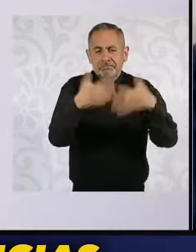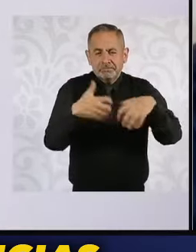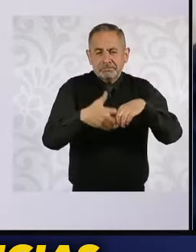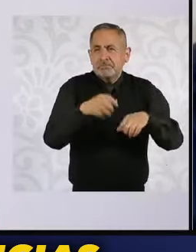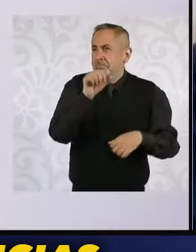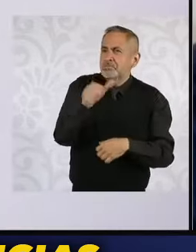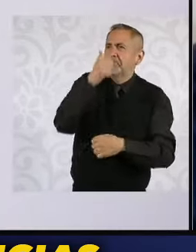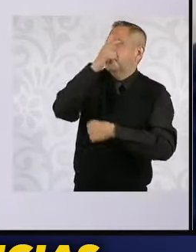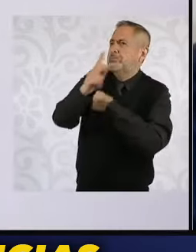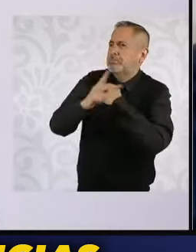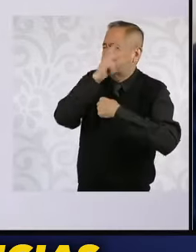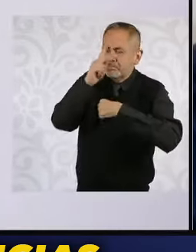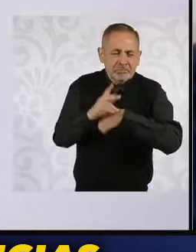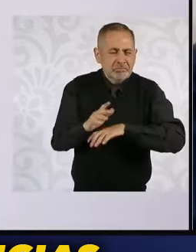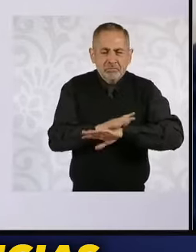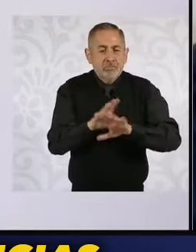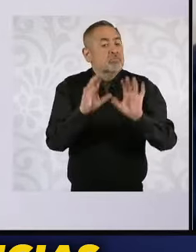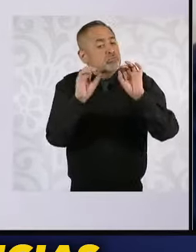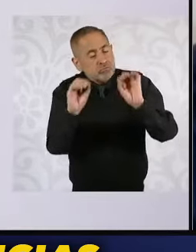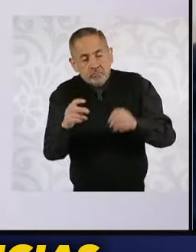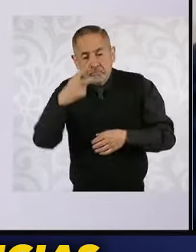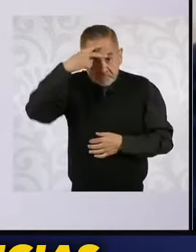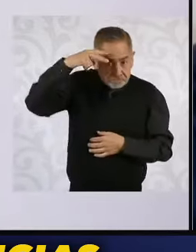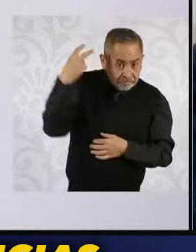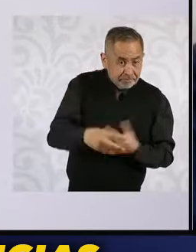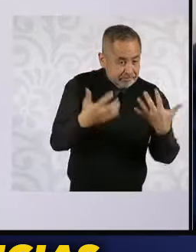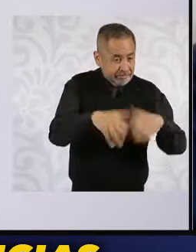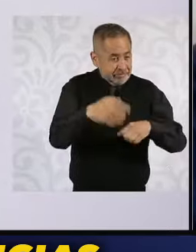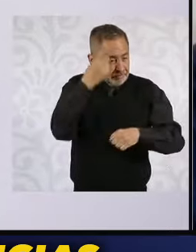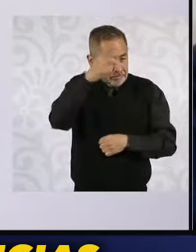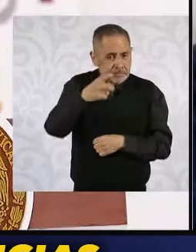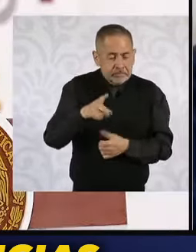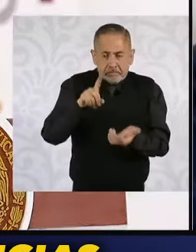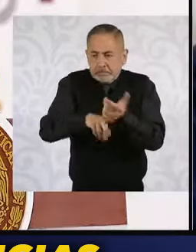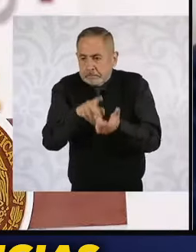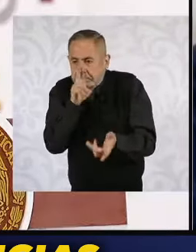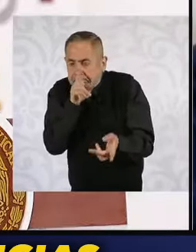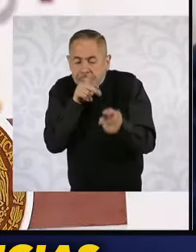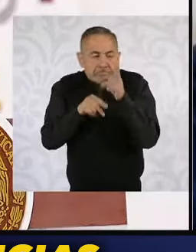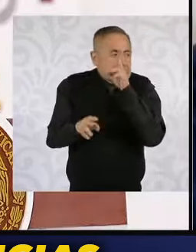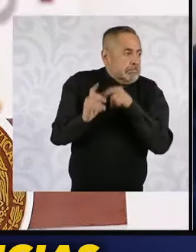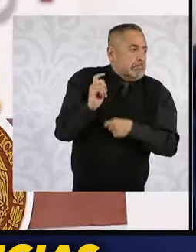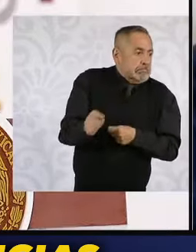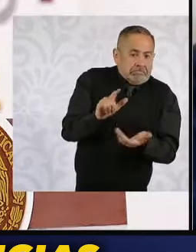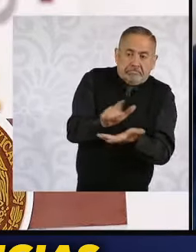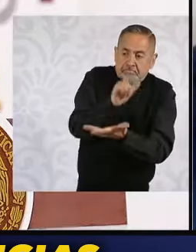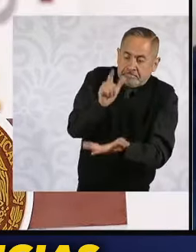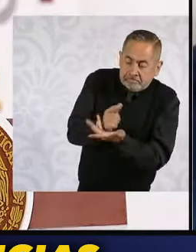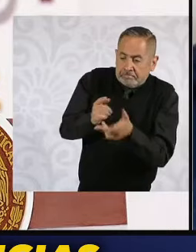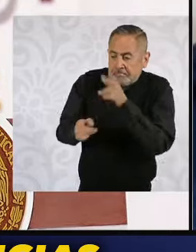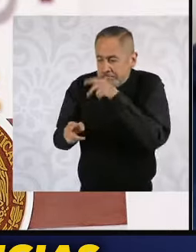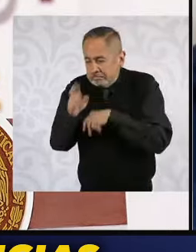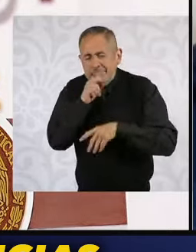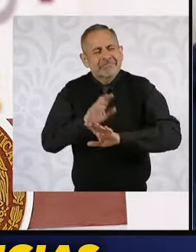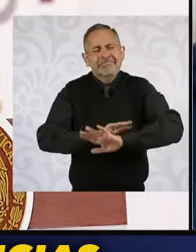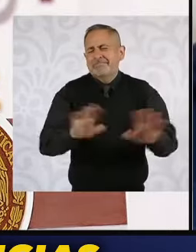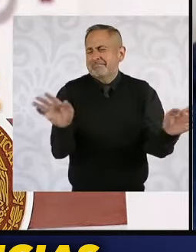cualquier otro país, ni mexicanos, tienen por qué temer a la reforma judicial. Al contrario,